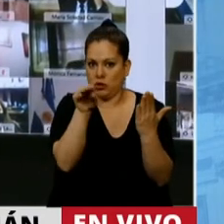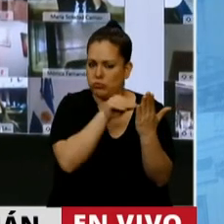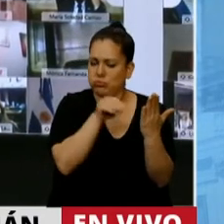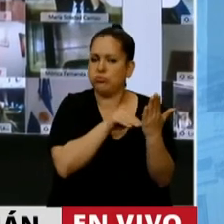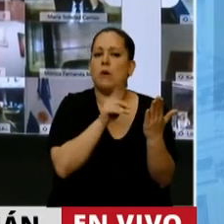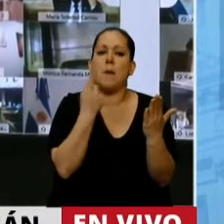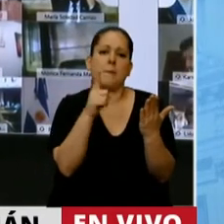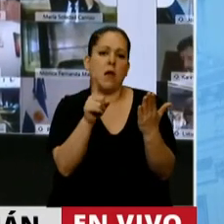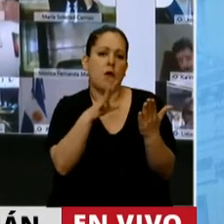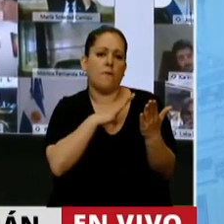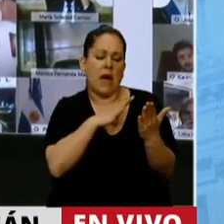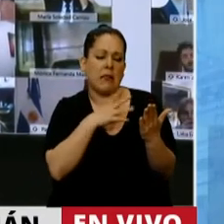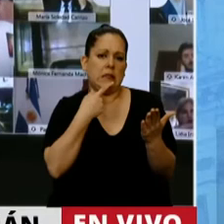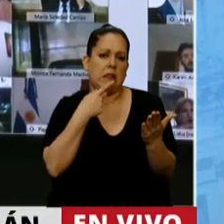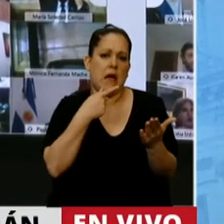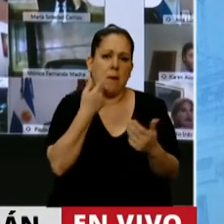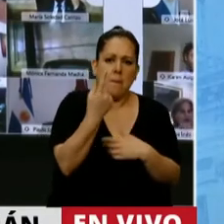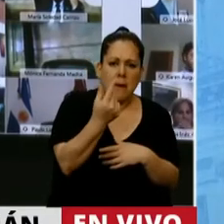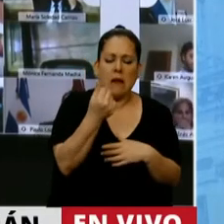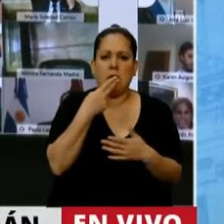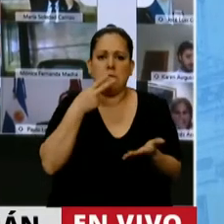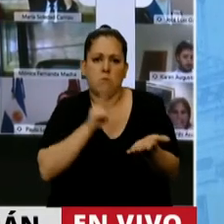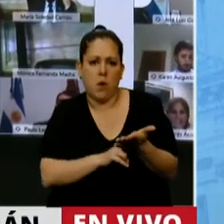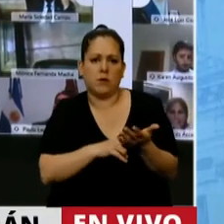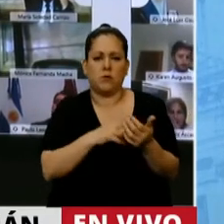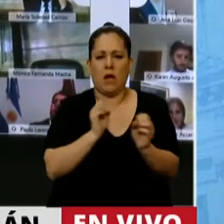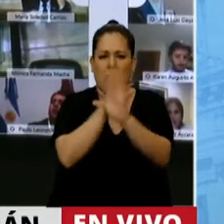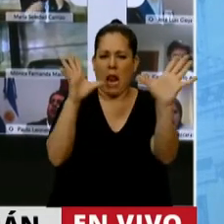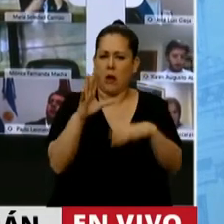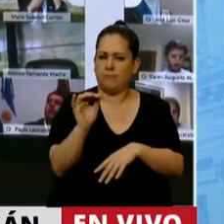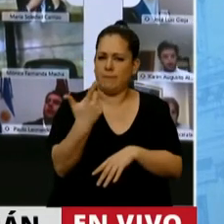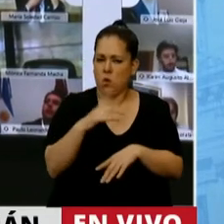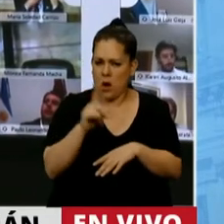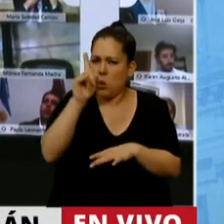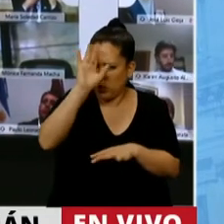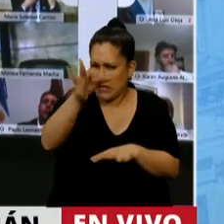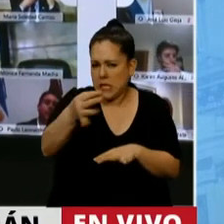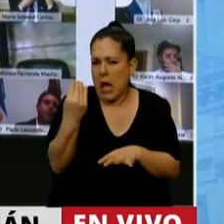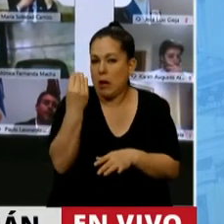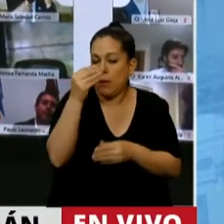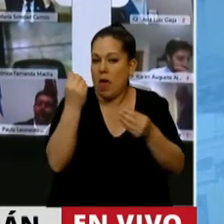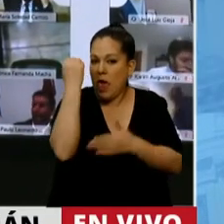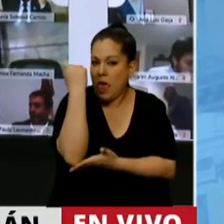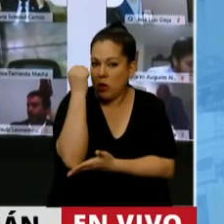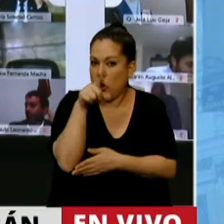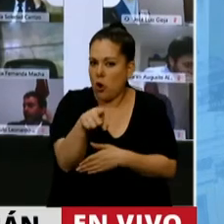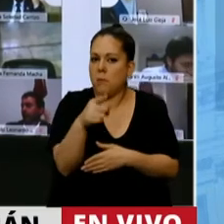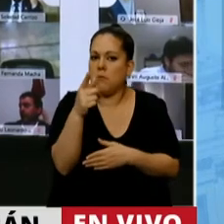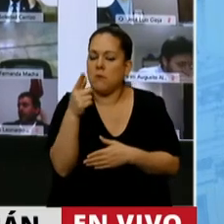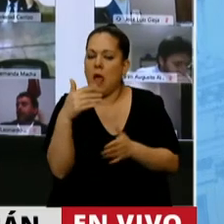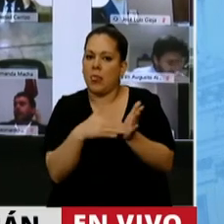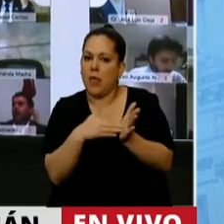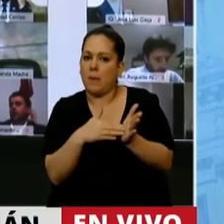monetarias, ficales y cambiarias claras. Este sabe que la economía se maneja por expectativas.